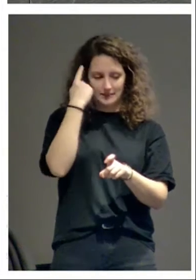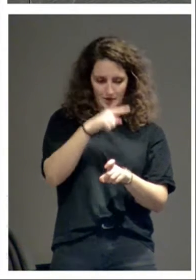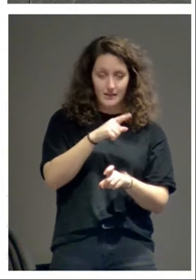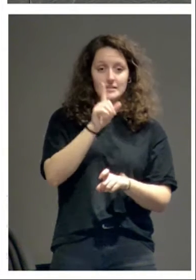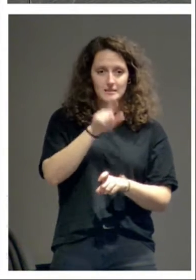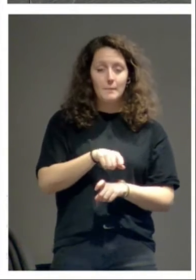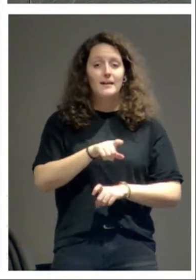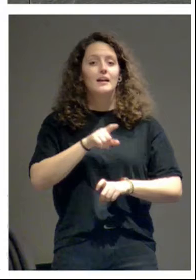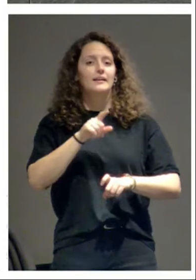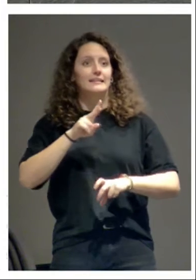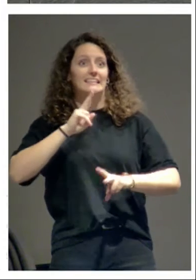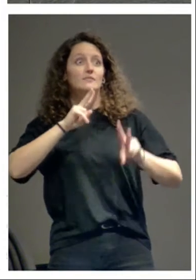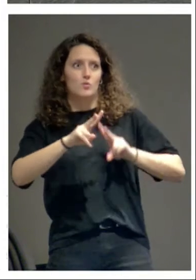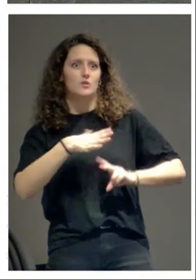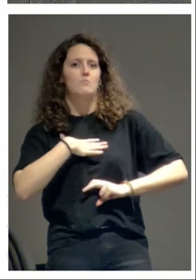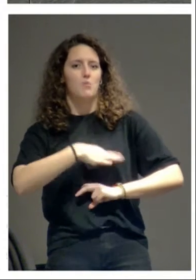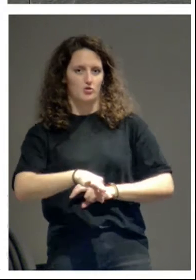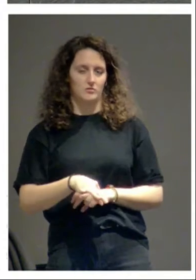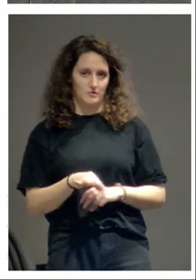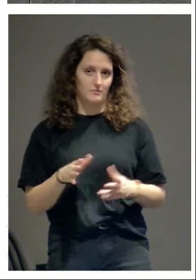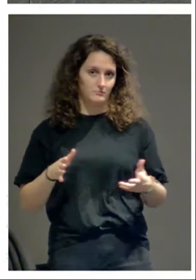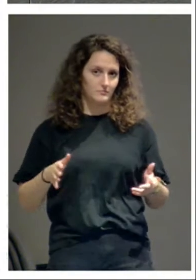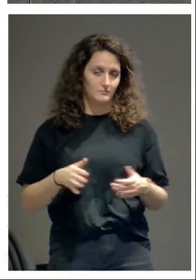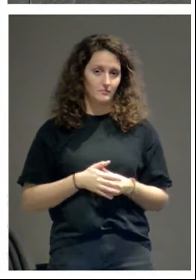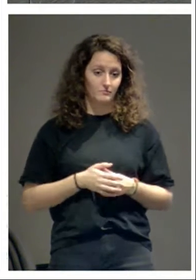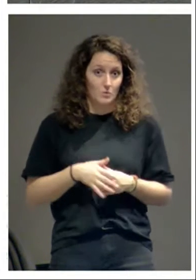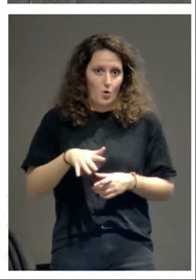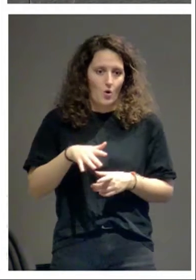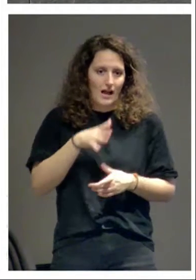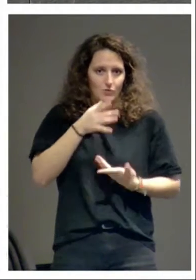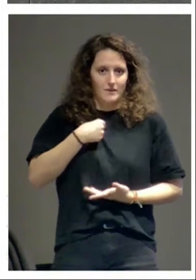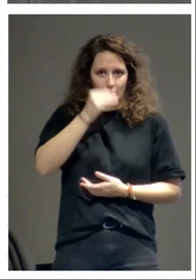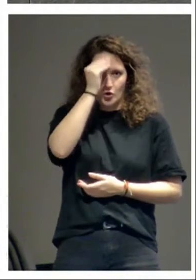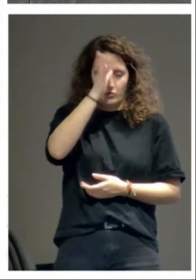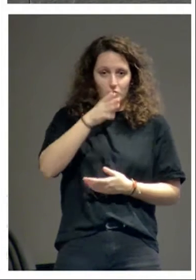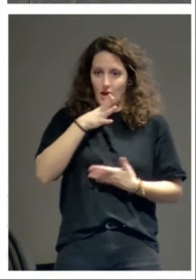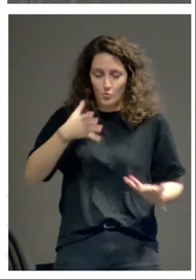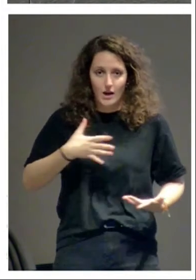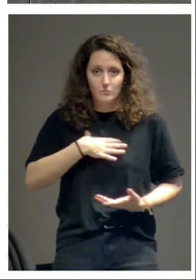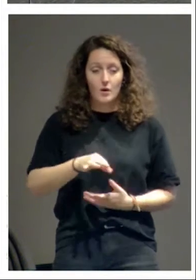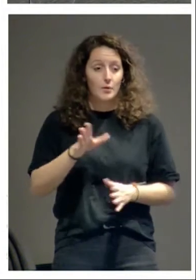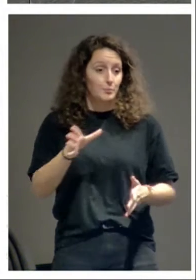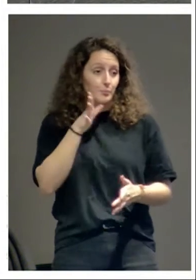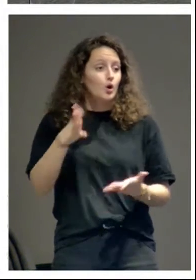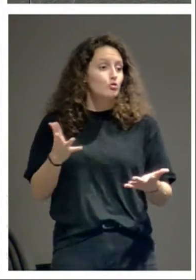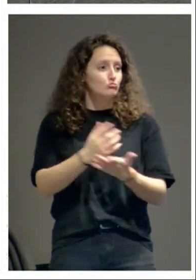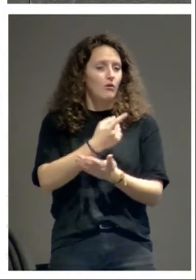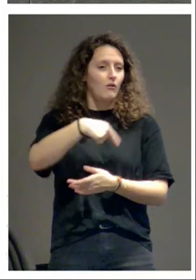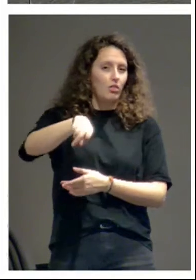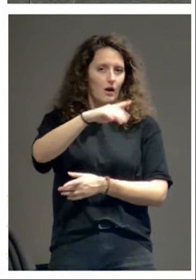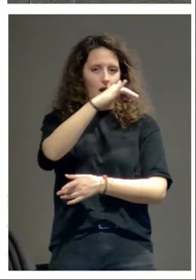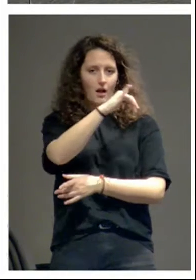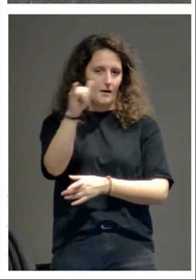que puedan ser contestadas en el estado actual de nuestros conocimientos. Porque, por supuesto, todos tenemos muchas preguntas